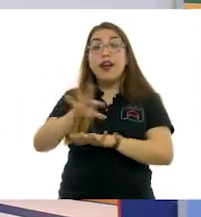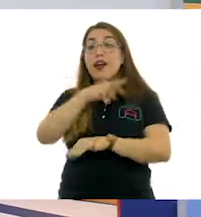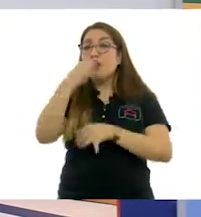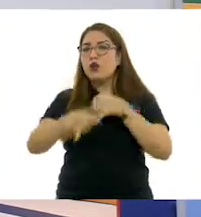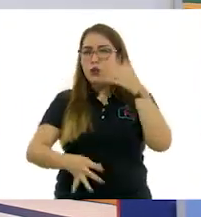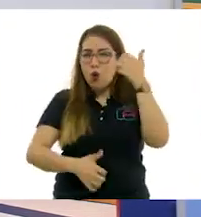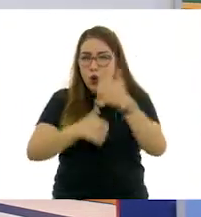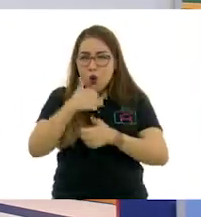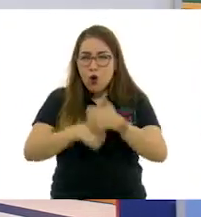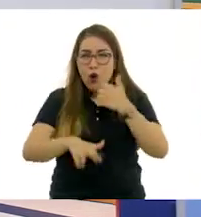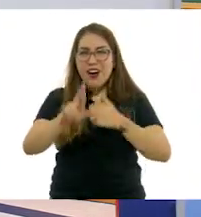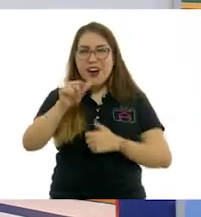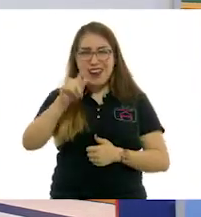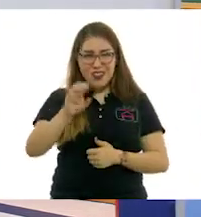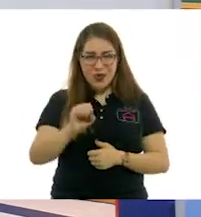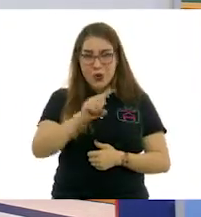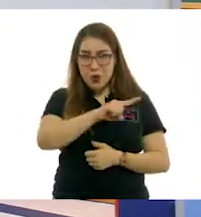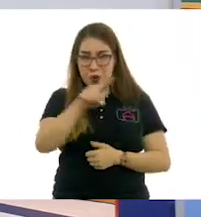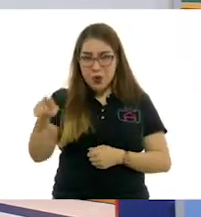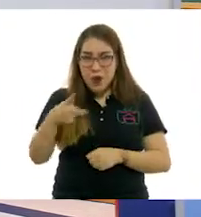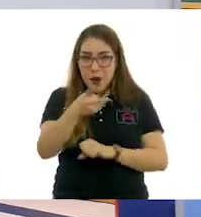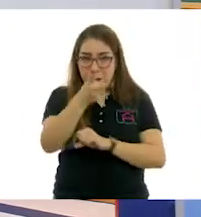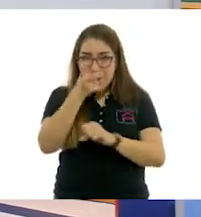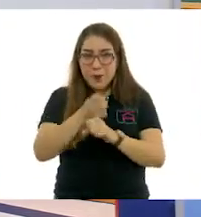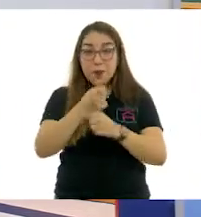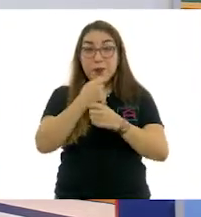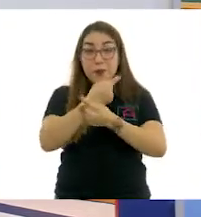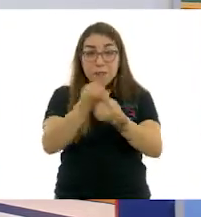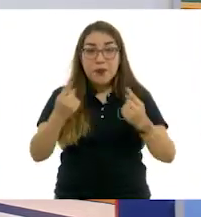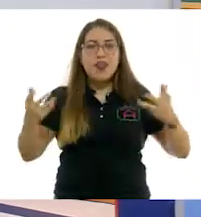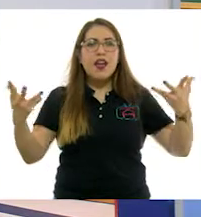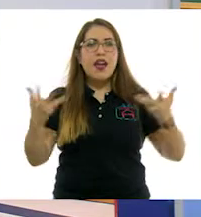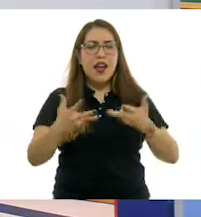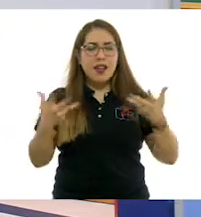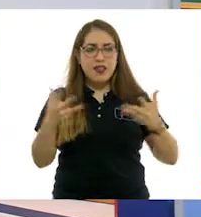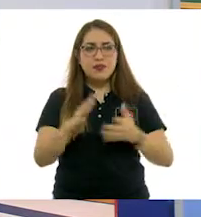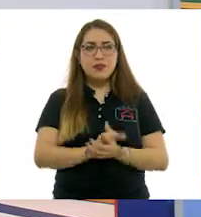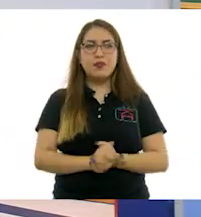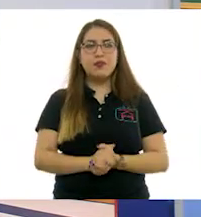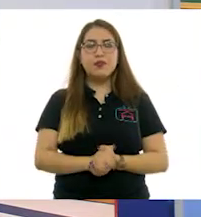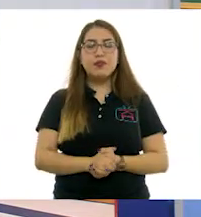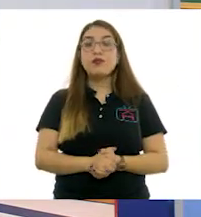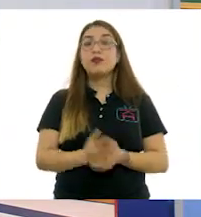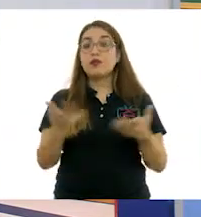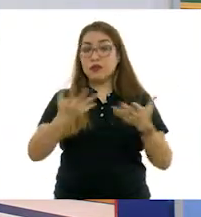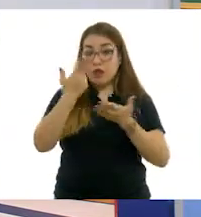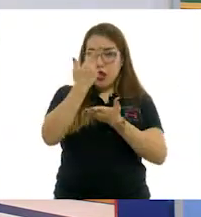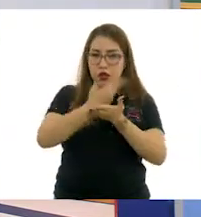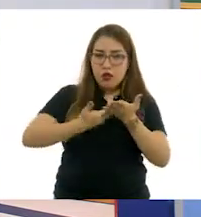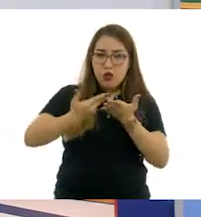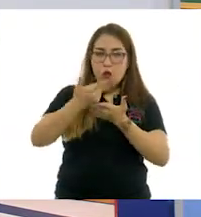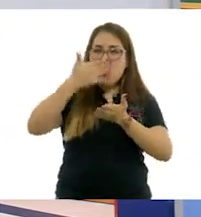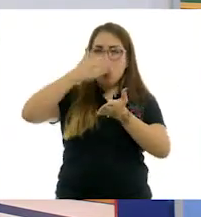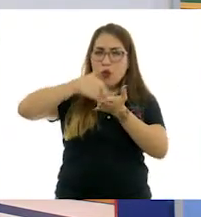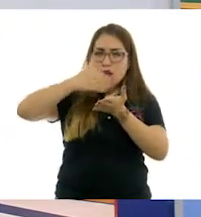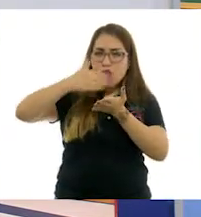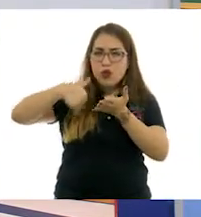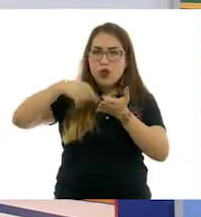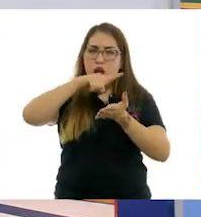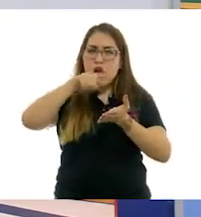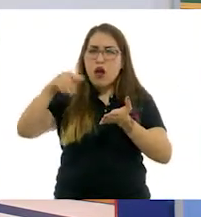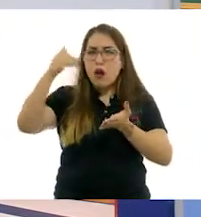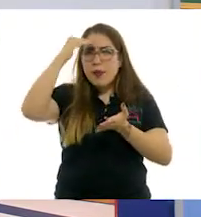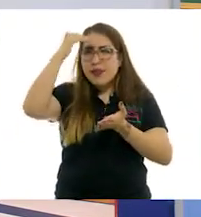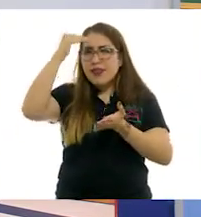es invitar a las niñas y a los niños a realizar una producción bidimensional inspirados en alguna